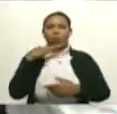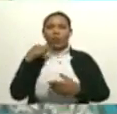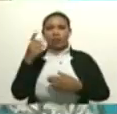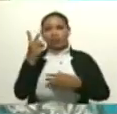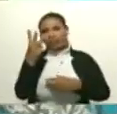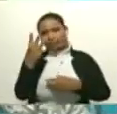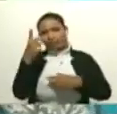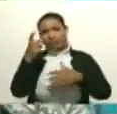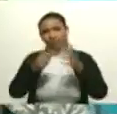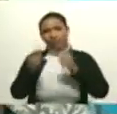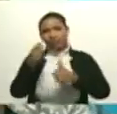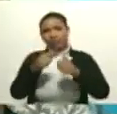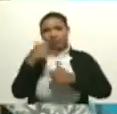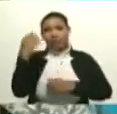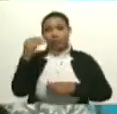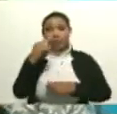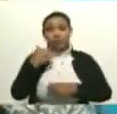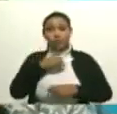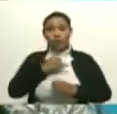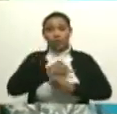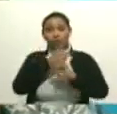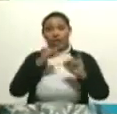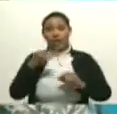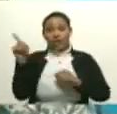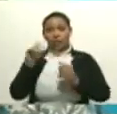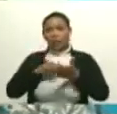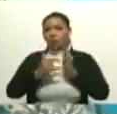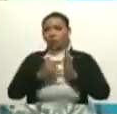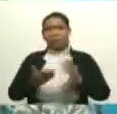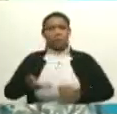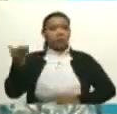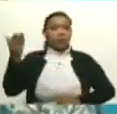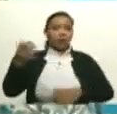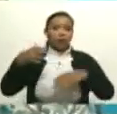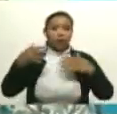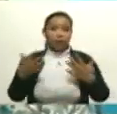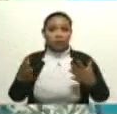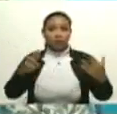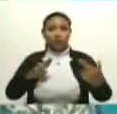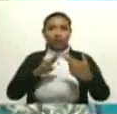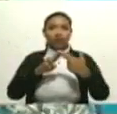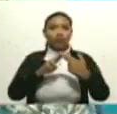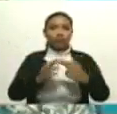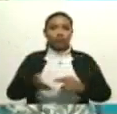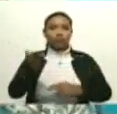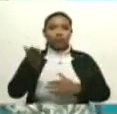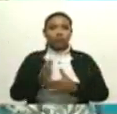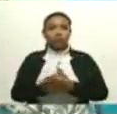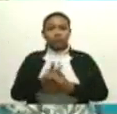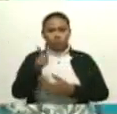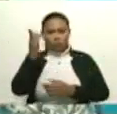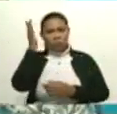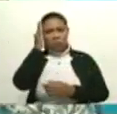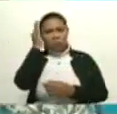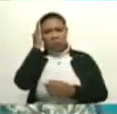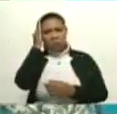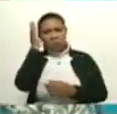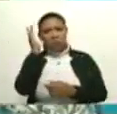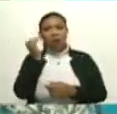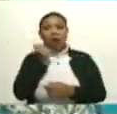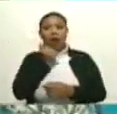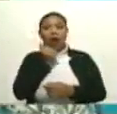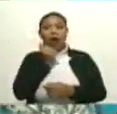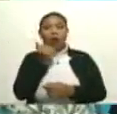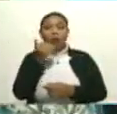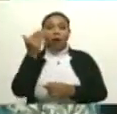esperanzados, presidente, además de lo que esto va a significar en encuentros existenciales. Usted sabe que en algún momento